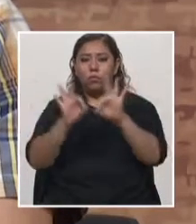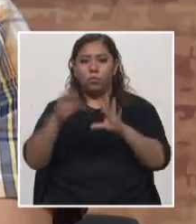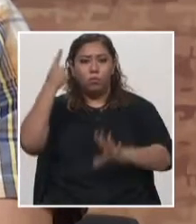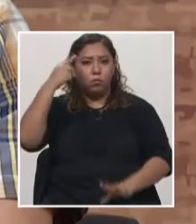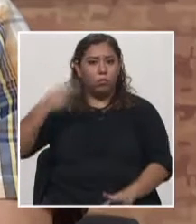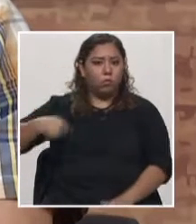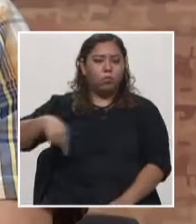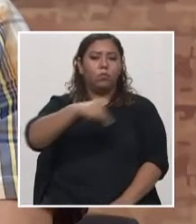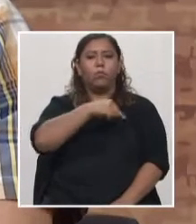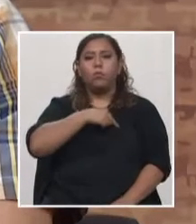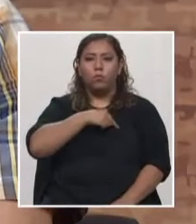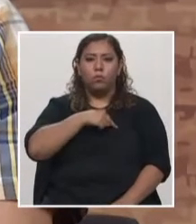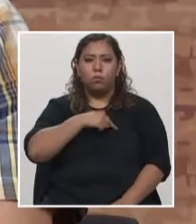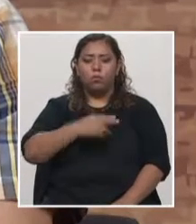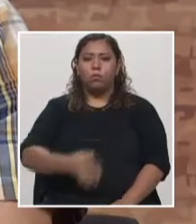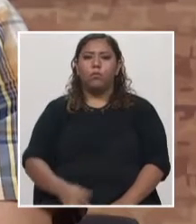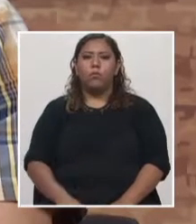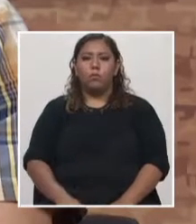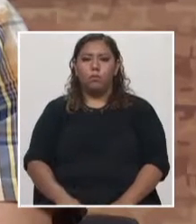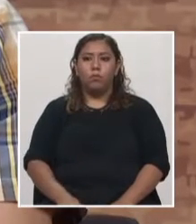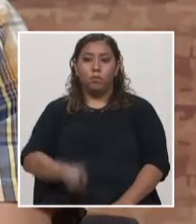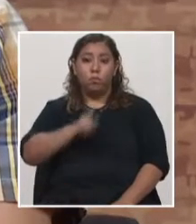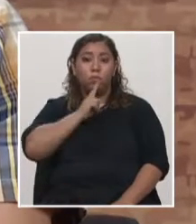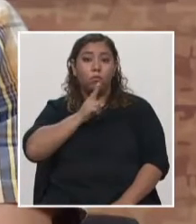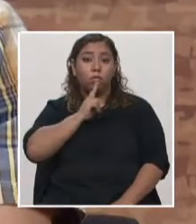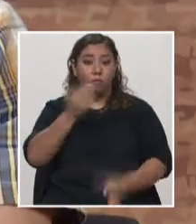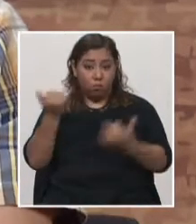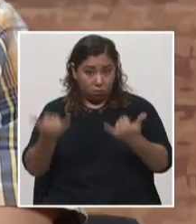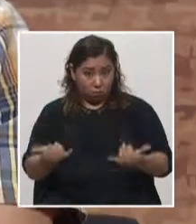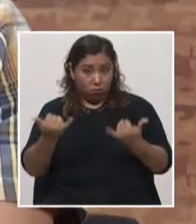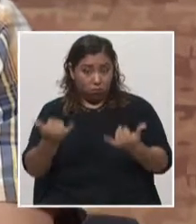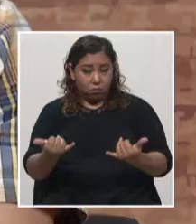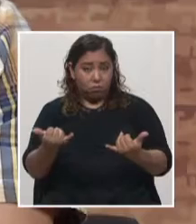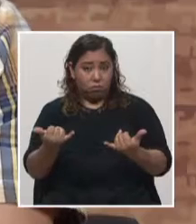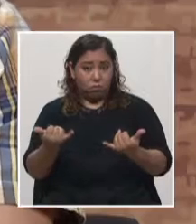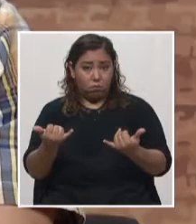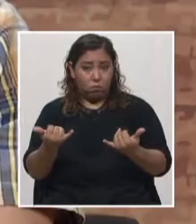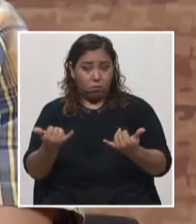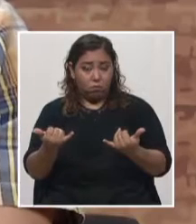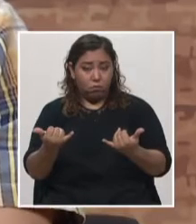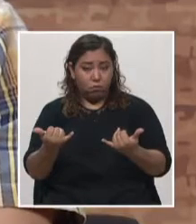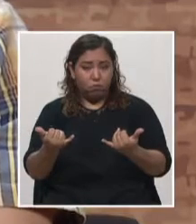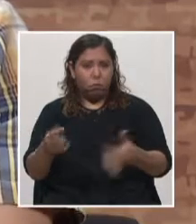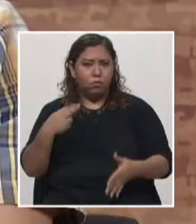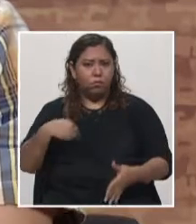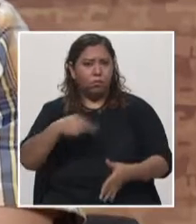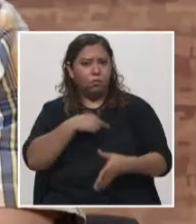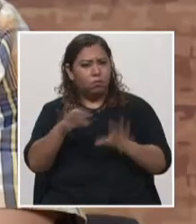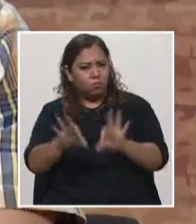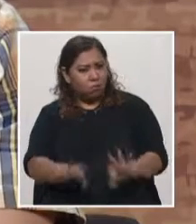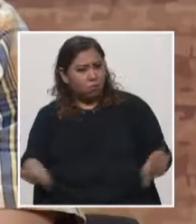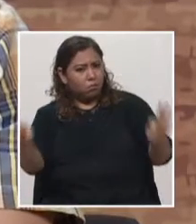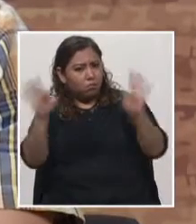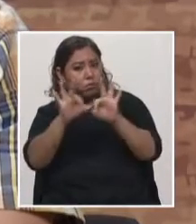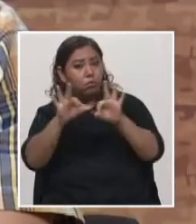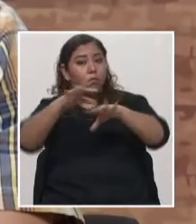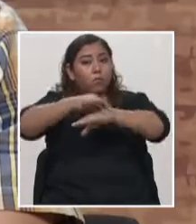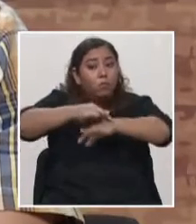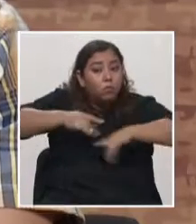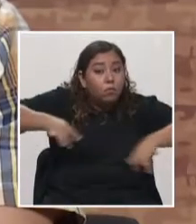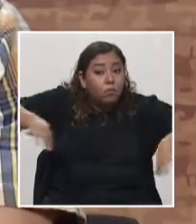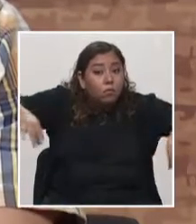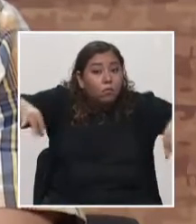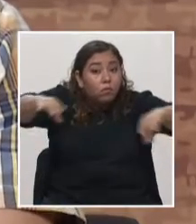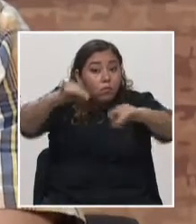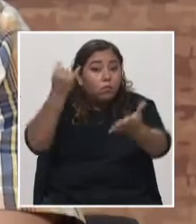que actualmente en Honduras estamos dándole una nueva importancia a la geología. El Instituto Hondureño de Geología y